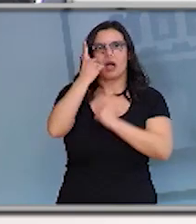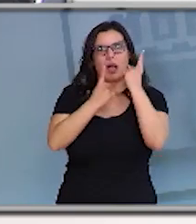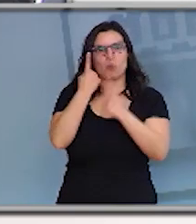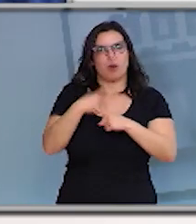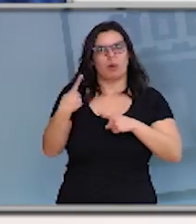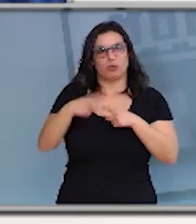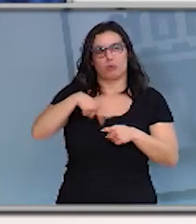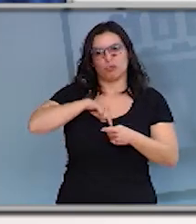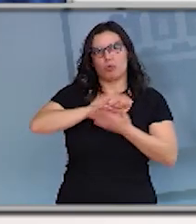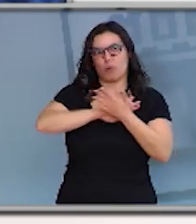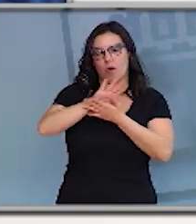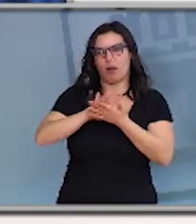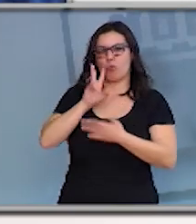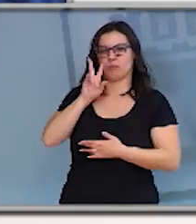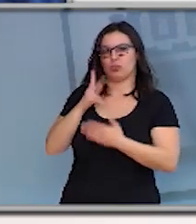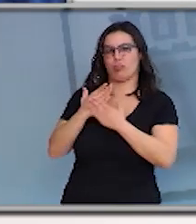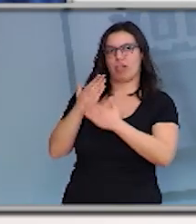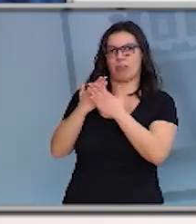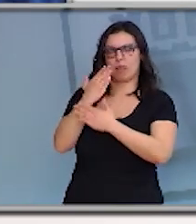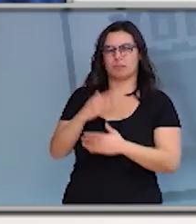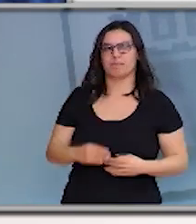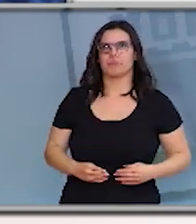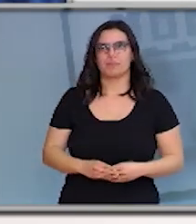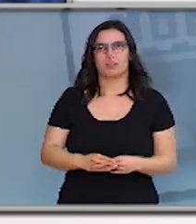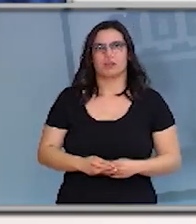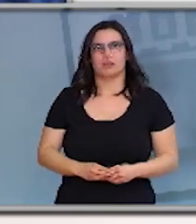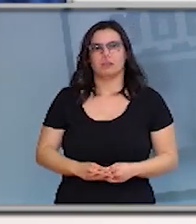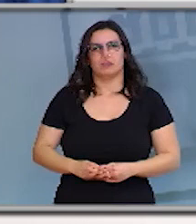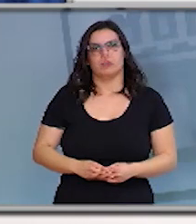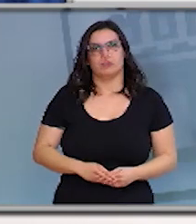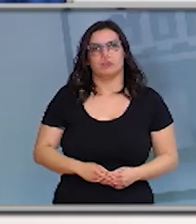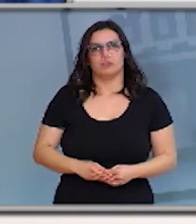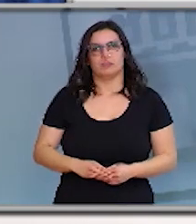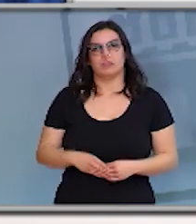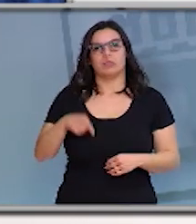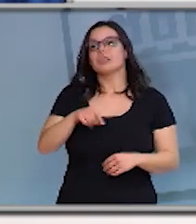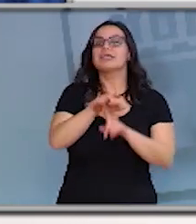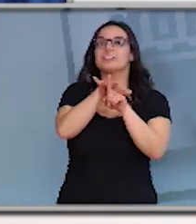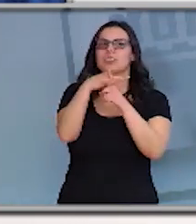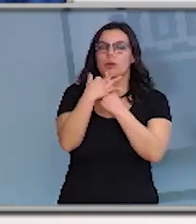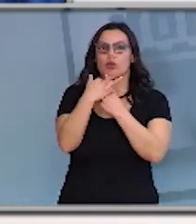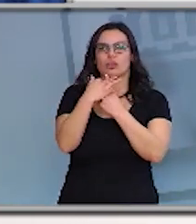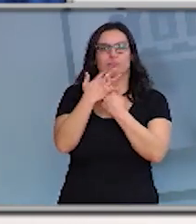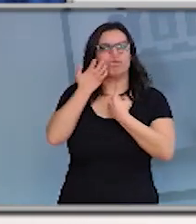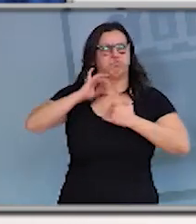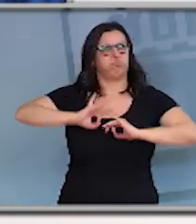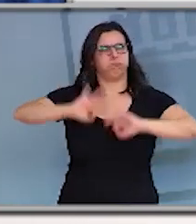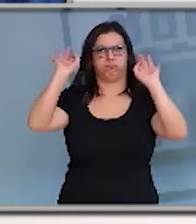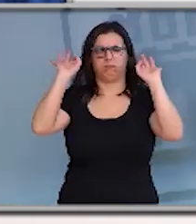hemos comentado que hemos visto estos días que se trata de una situación excepcional